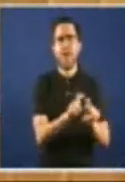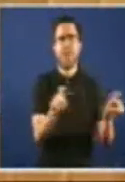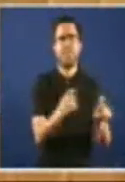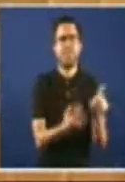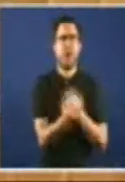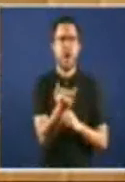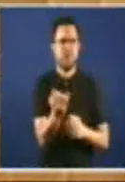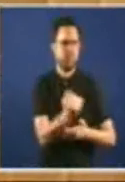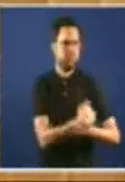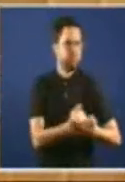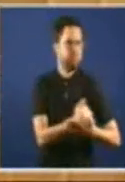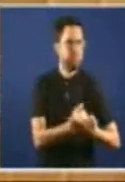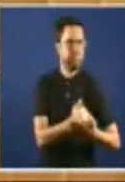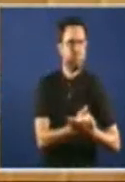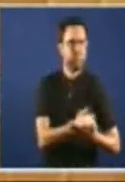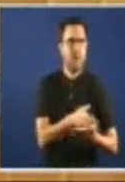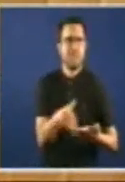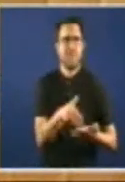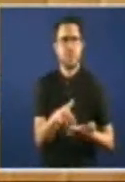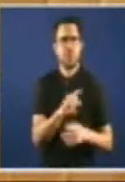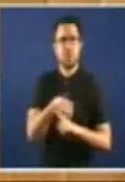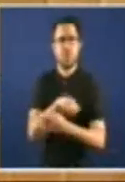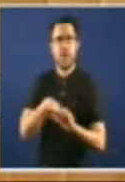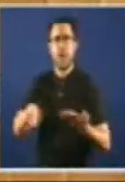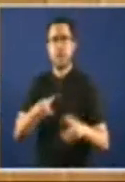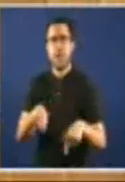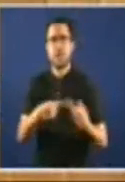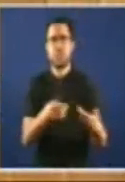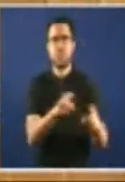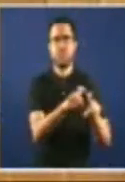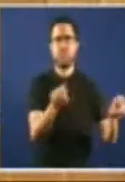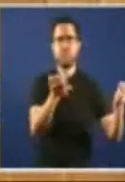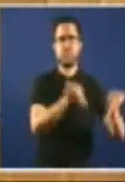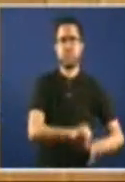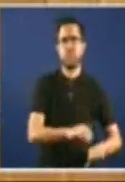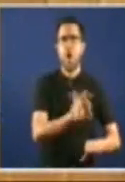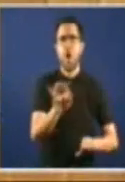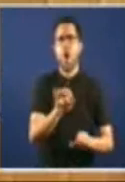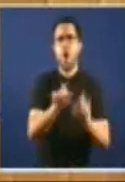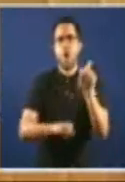de Galicia Das xudas Con dinheiro público Acaban por pechar Ou por destruir emprego A través de Eres